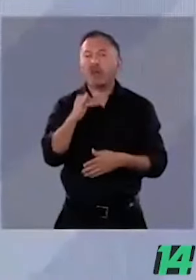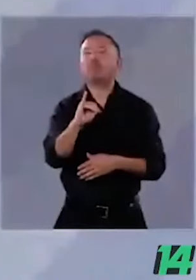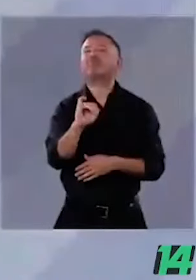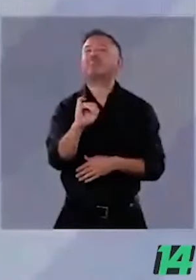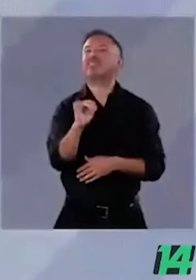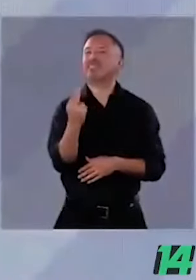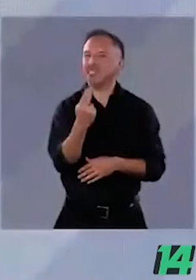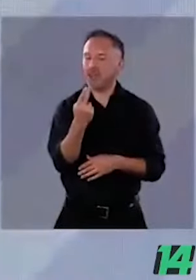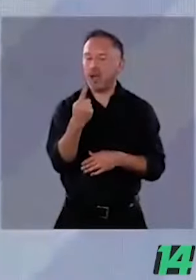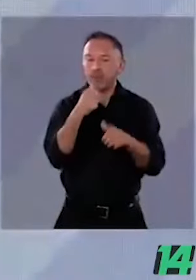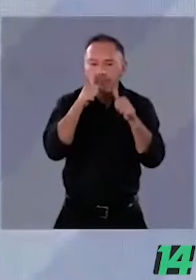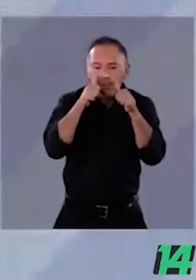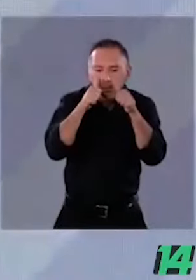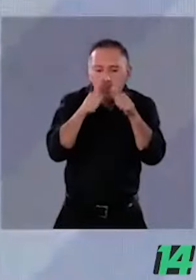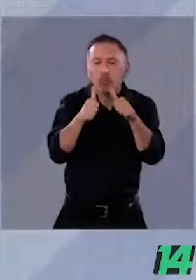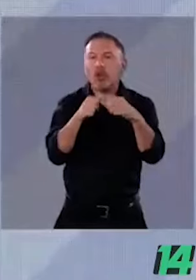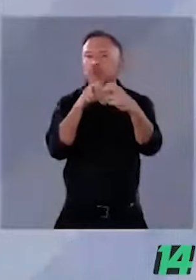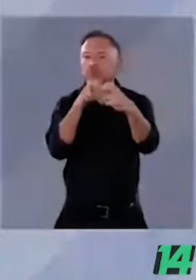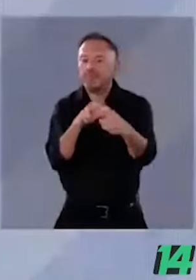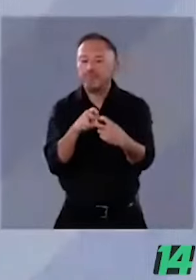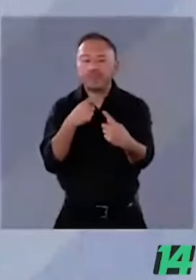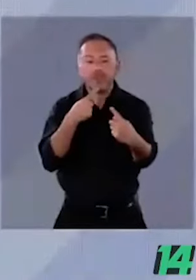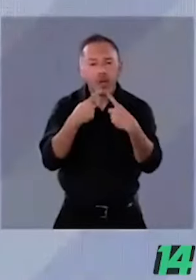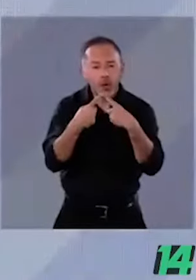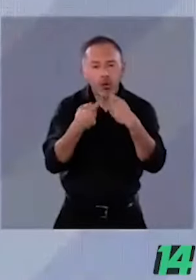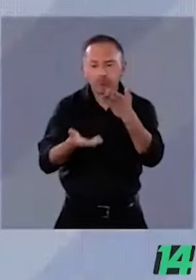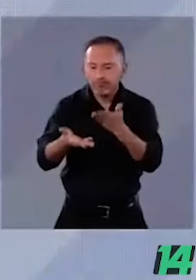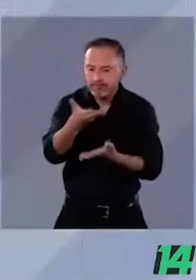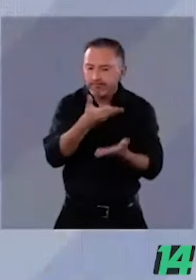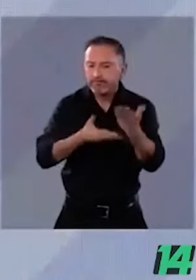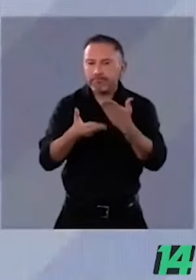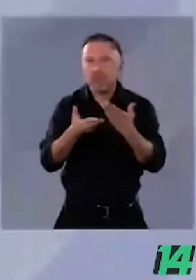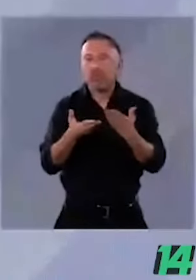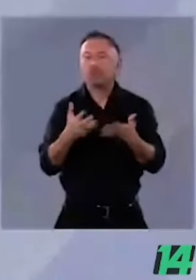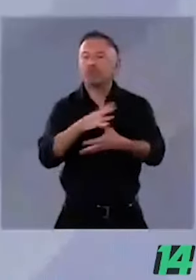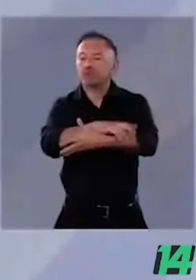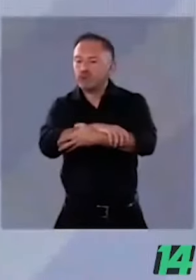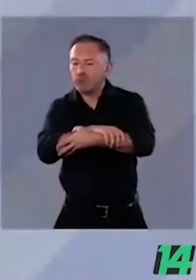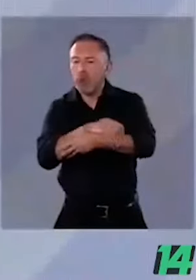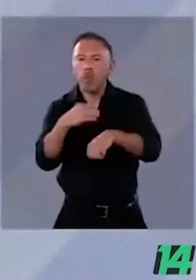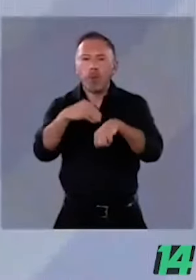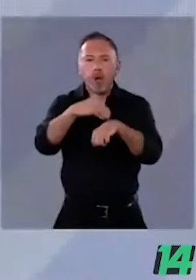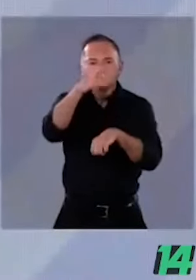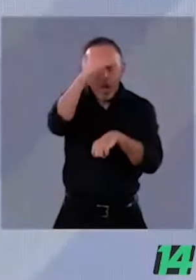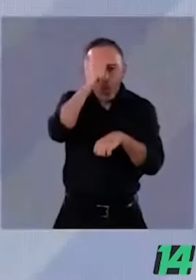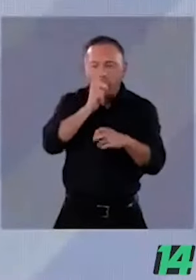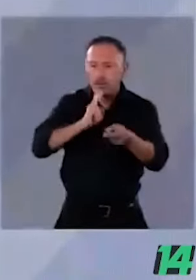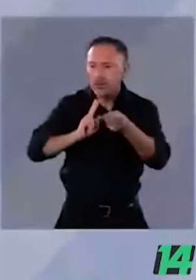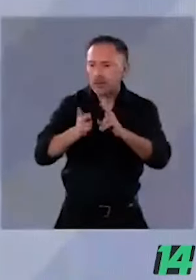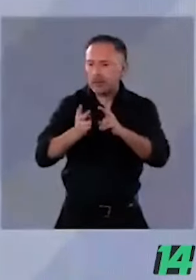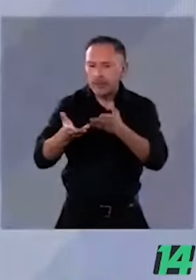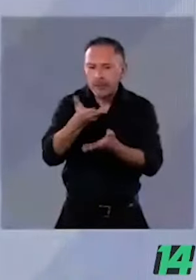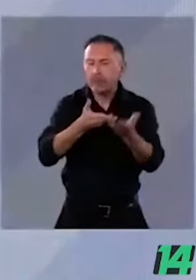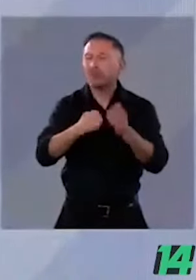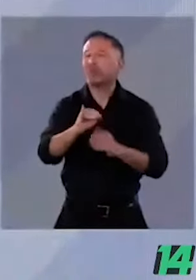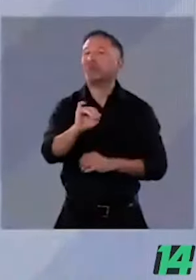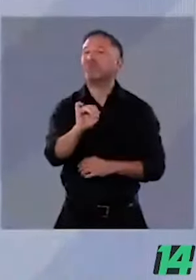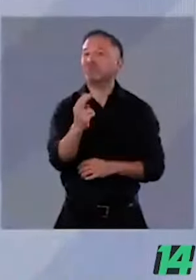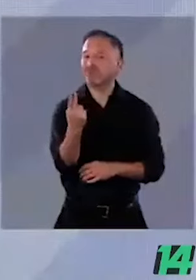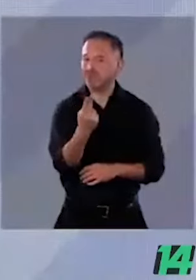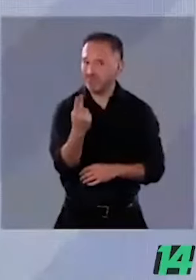dialogar, necesitamos construir consensos. Imagínense ustedes que por haber